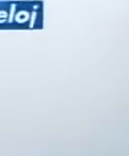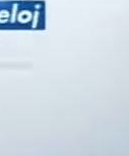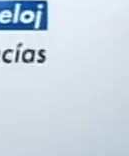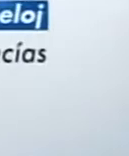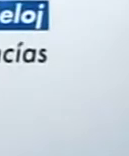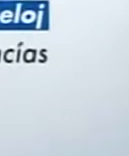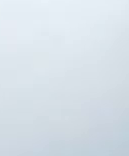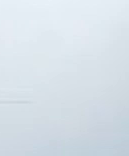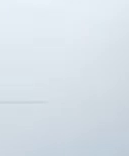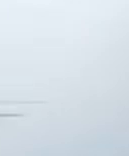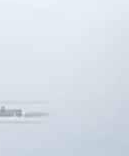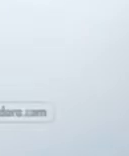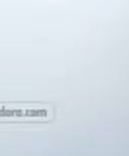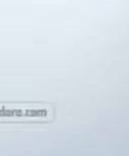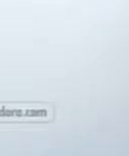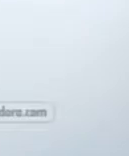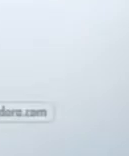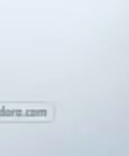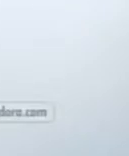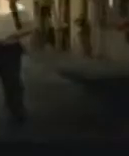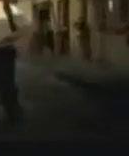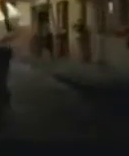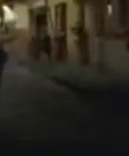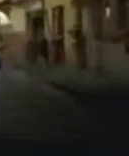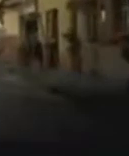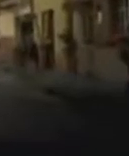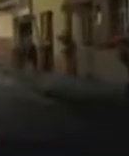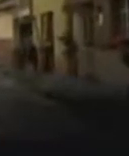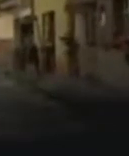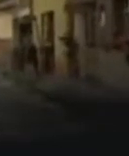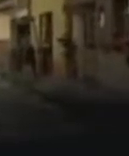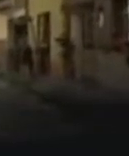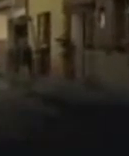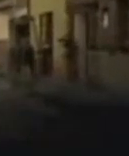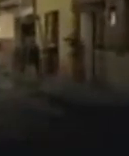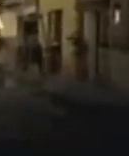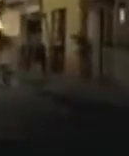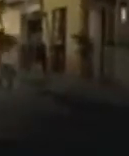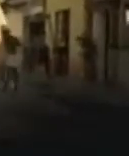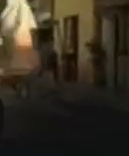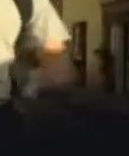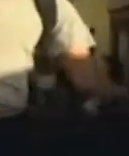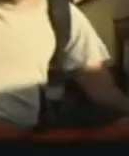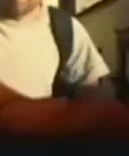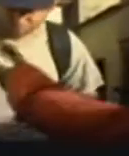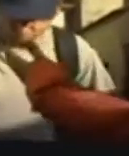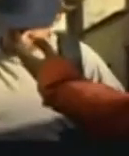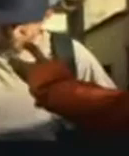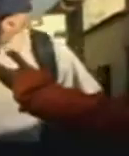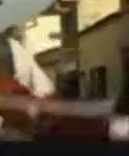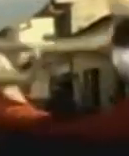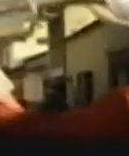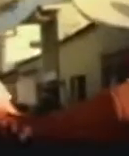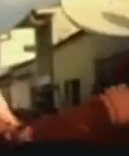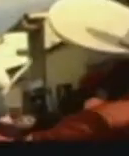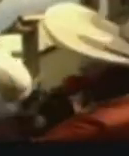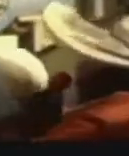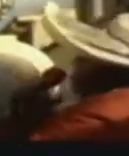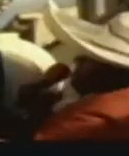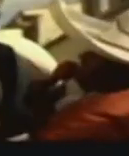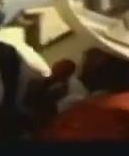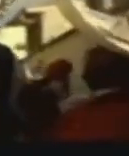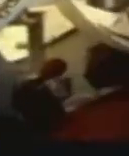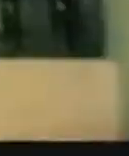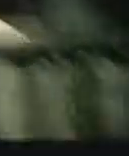En Coordinadora movemos las empresas que mueven a Colombia. Cuando vayas por tu cuadra y tengas que enviar plata, solo piensa